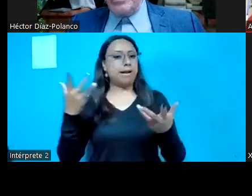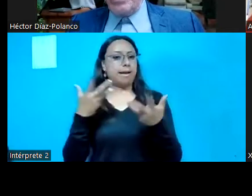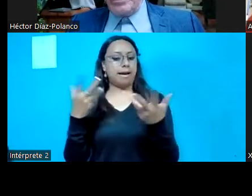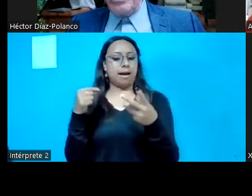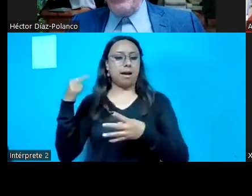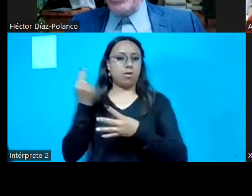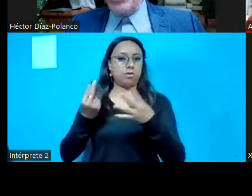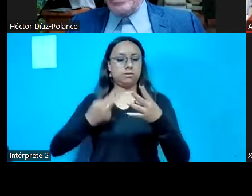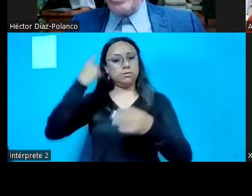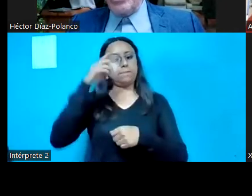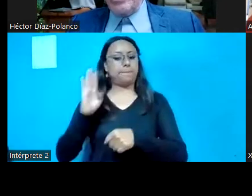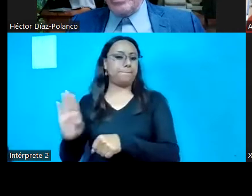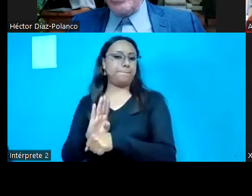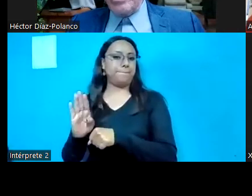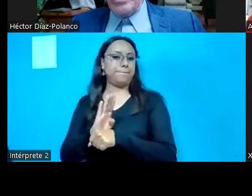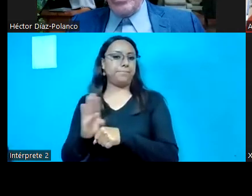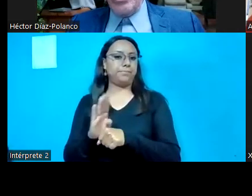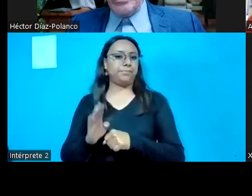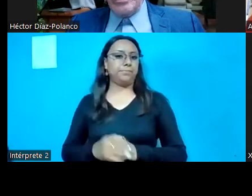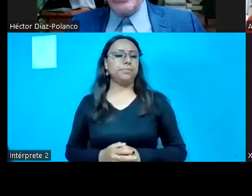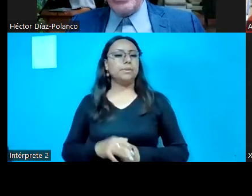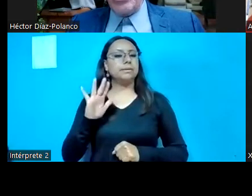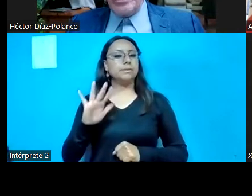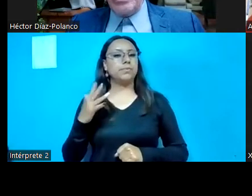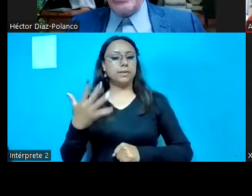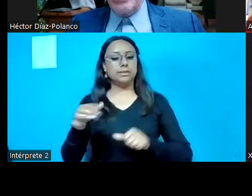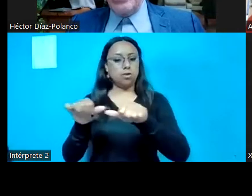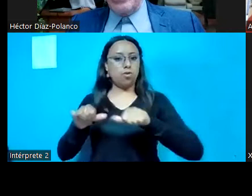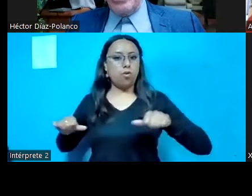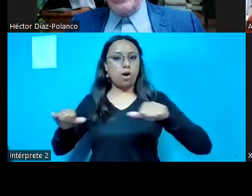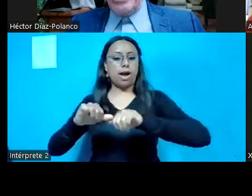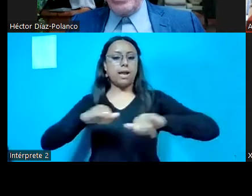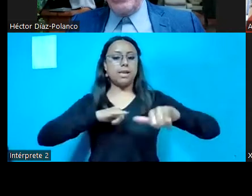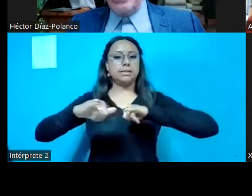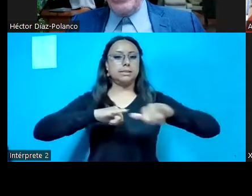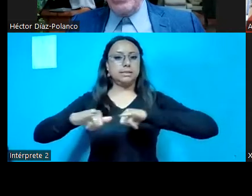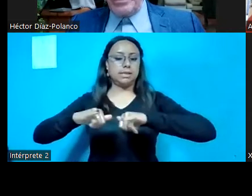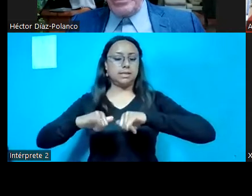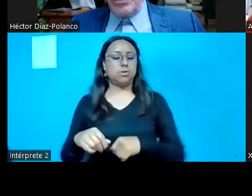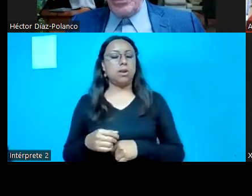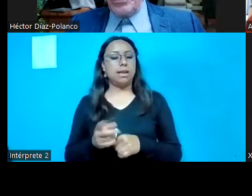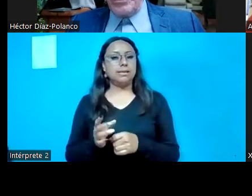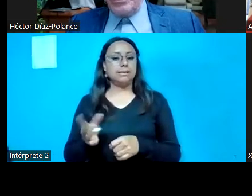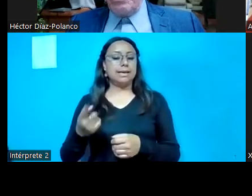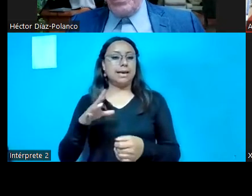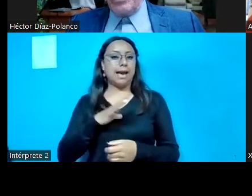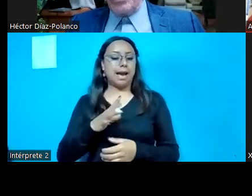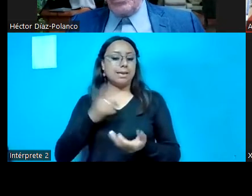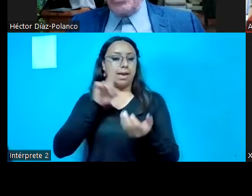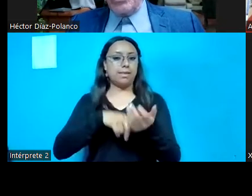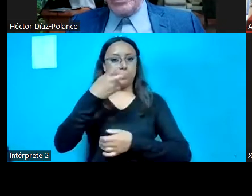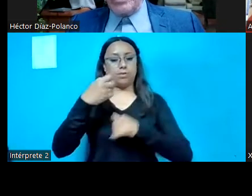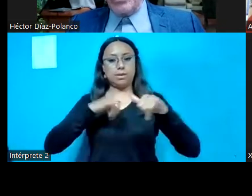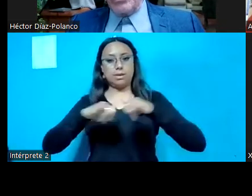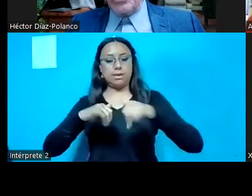para el beneficio de las 55 unidades territoriales que integran dicha demarcación para los